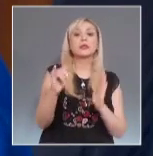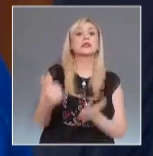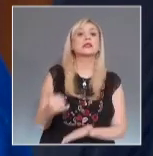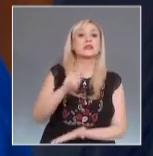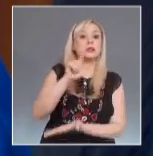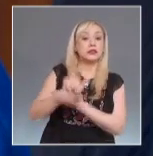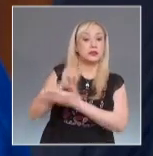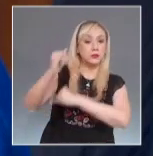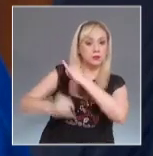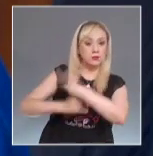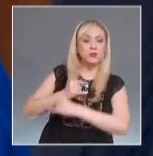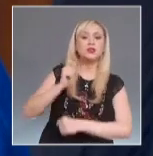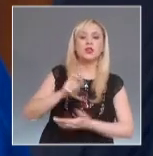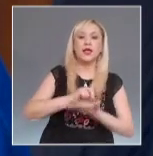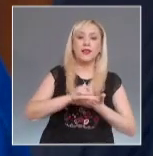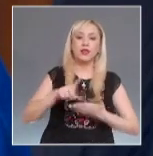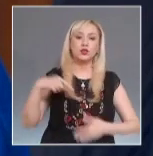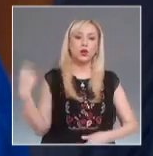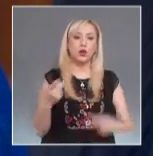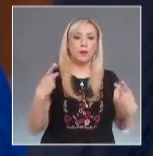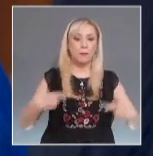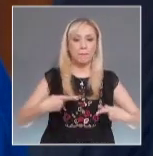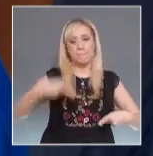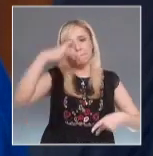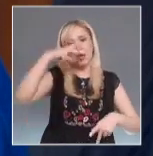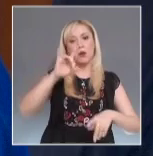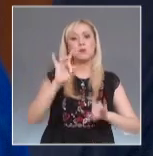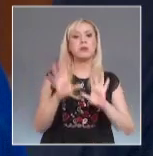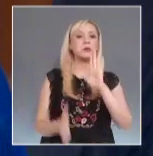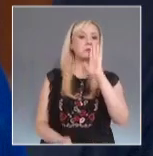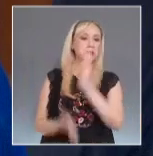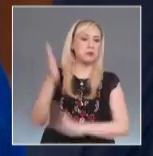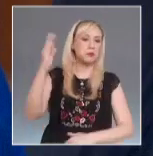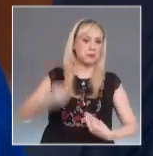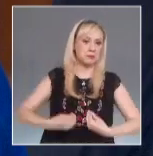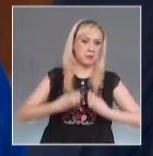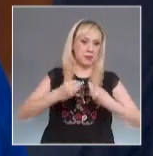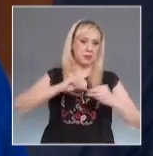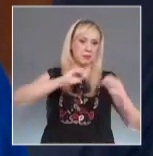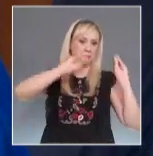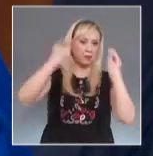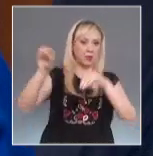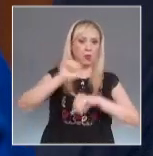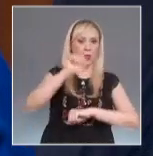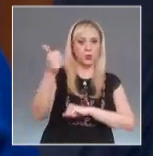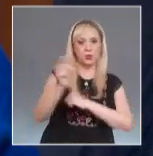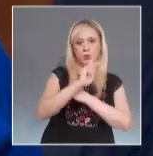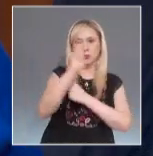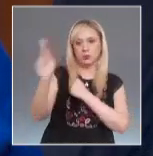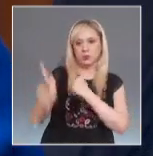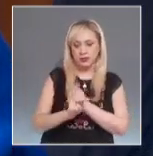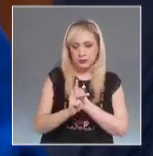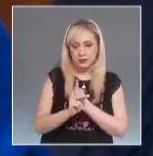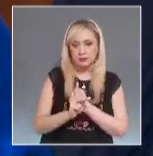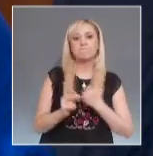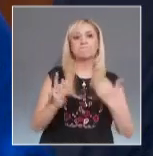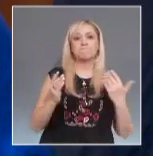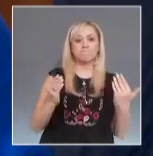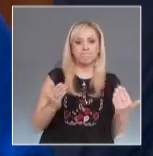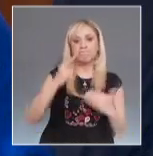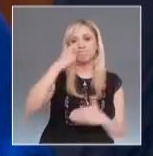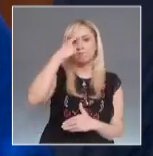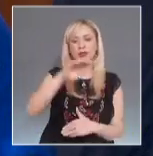el derecho de las personas ciudadanas mexicanas residentes en el extranjero a poder